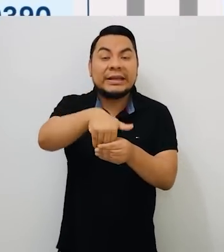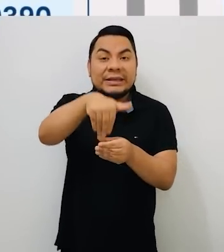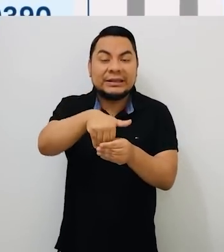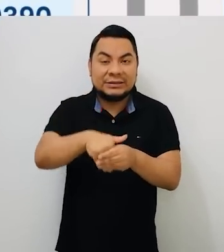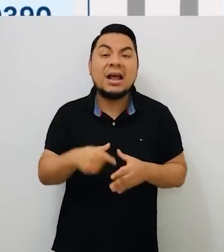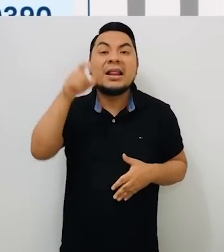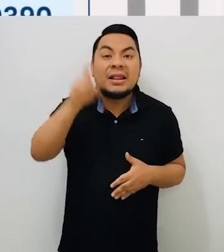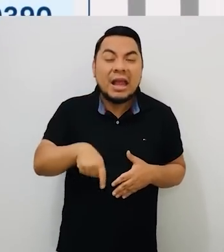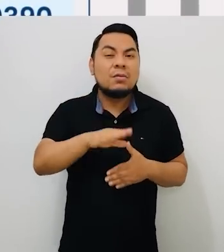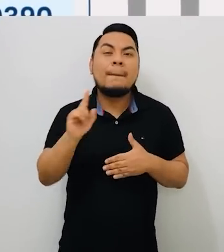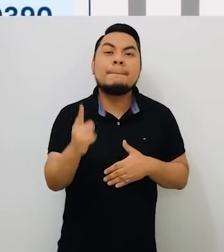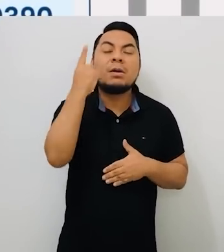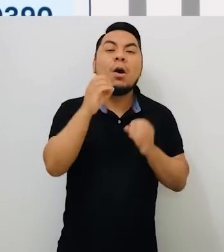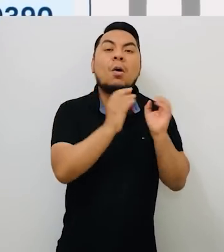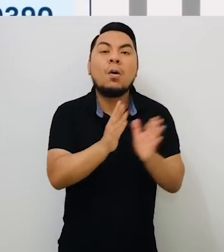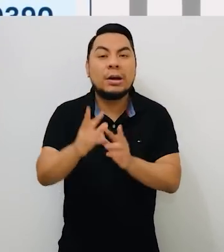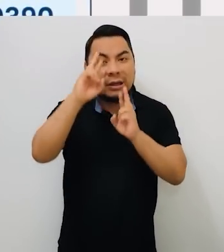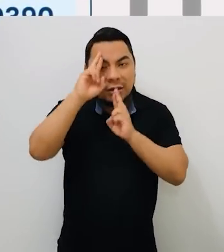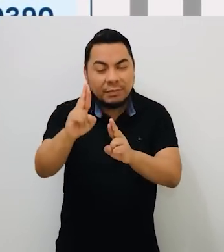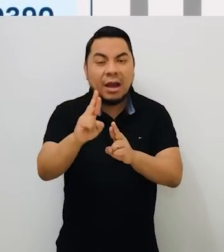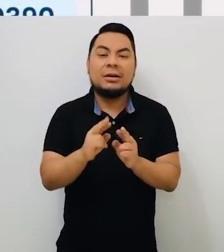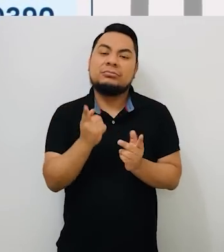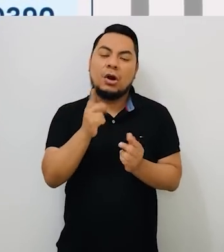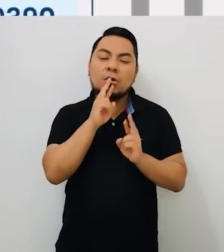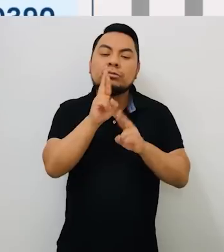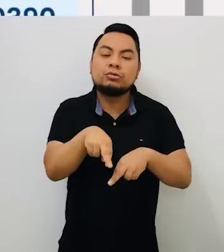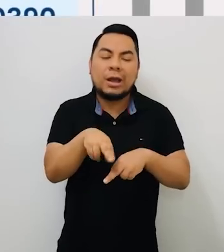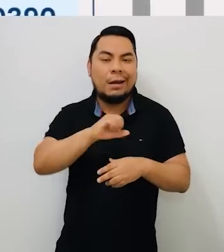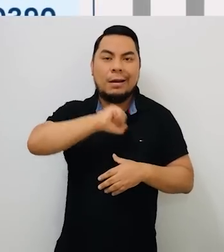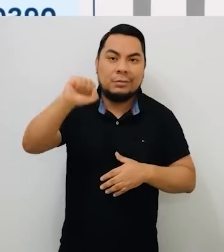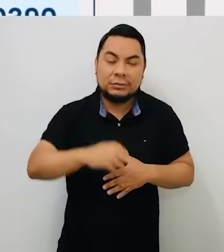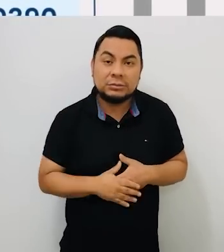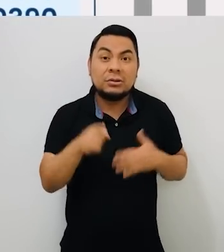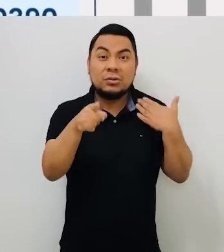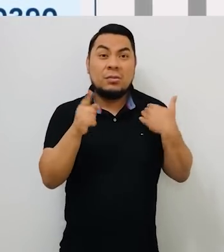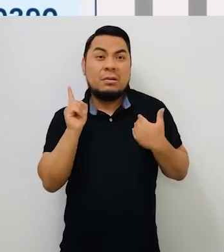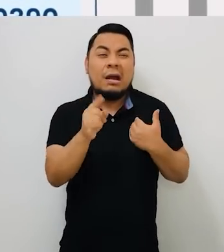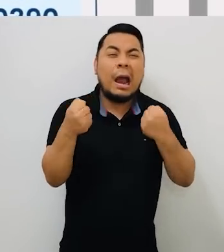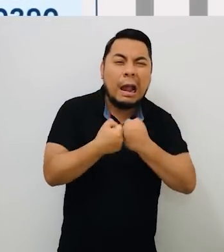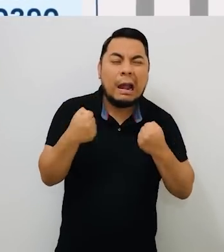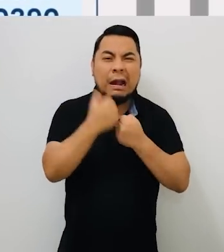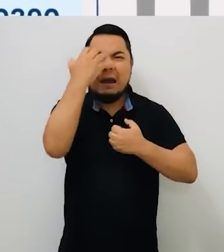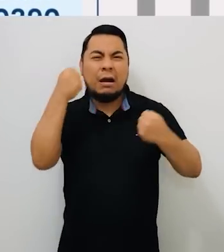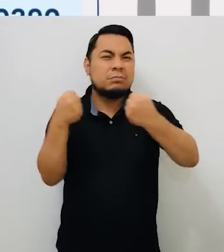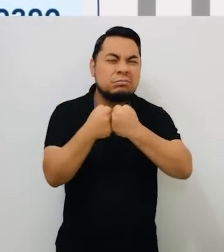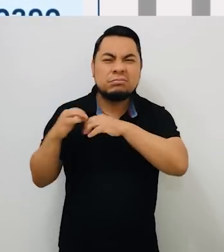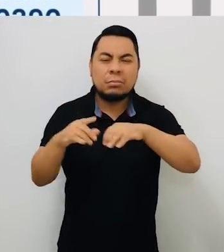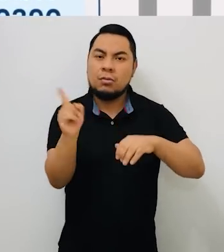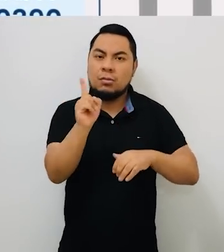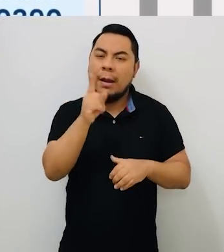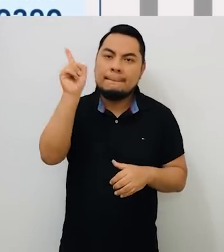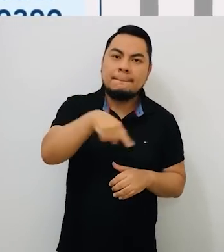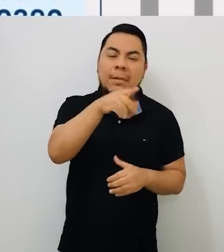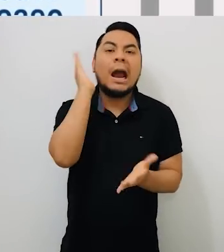Recuerda que en las elecciones deberá prevalecer el orden y el respeto por los resultados. Los actos de agresión y vandalismo